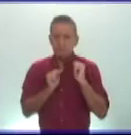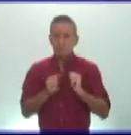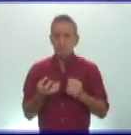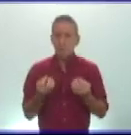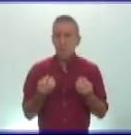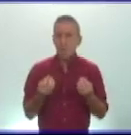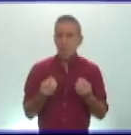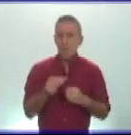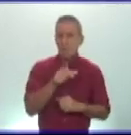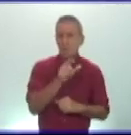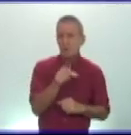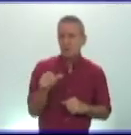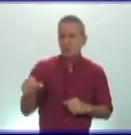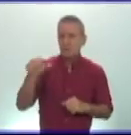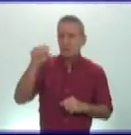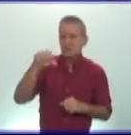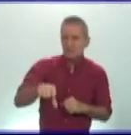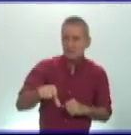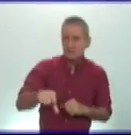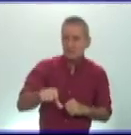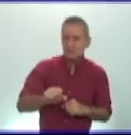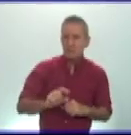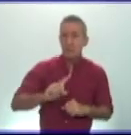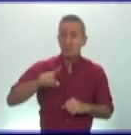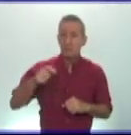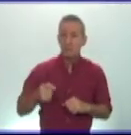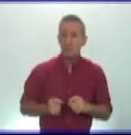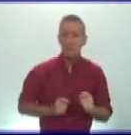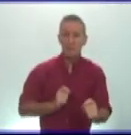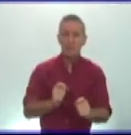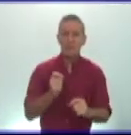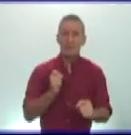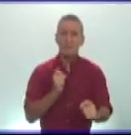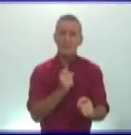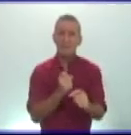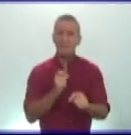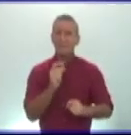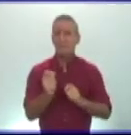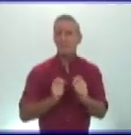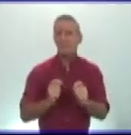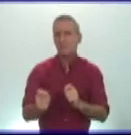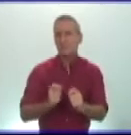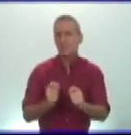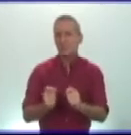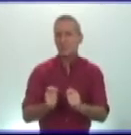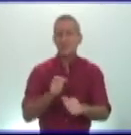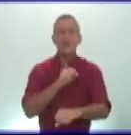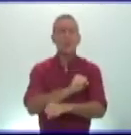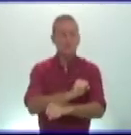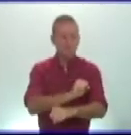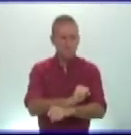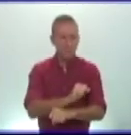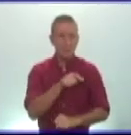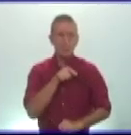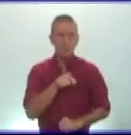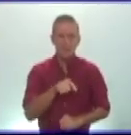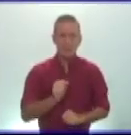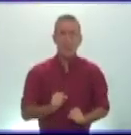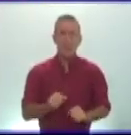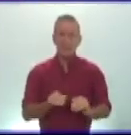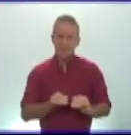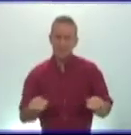delincuentes y prisioneros delincuentes guerra eran luego vendidos como esclavos sin embargo esta clase social